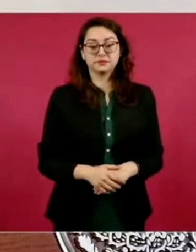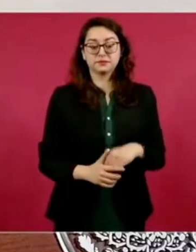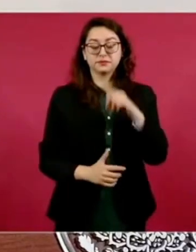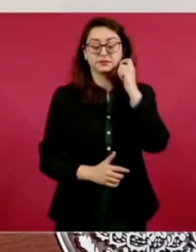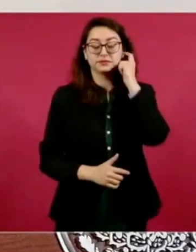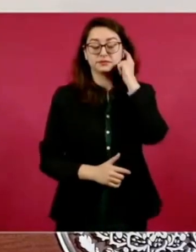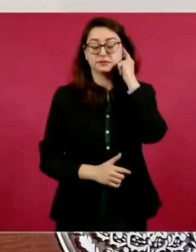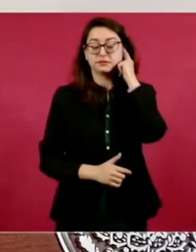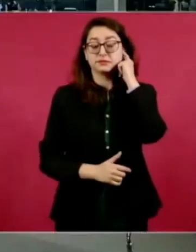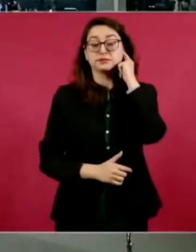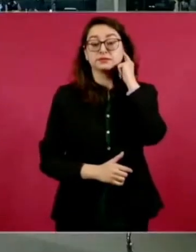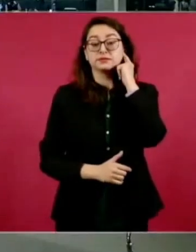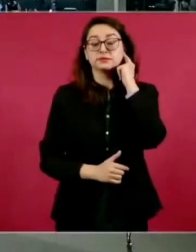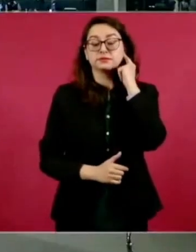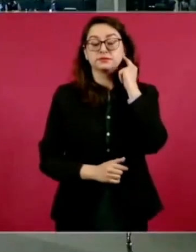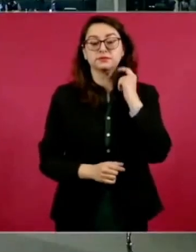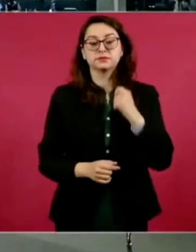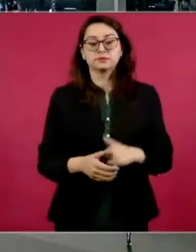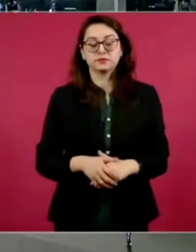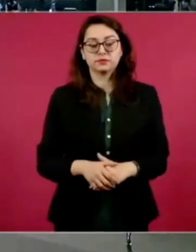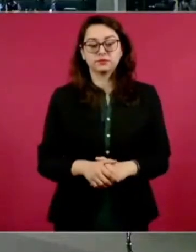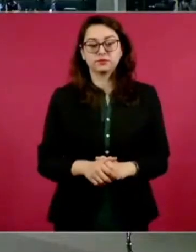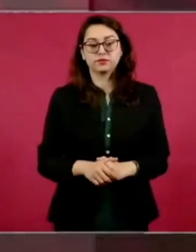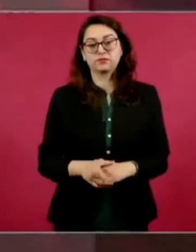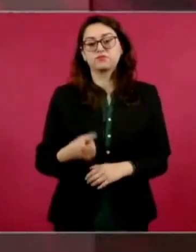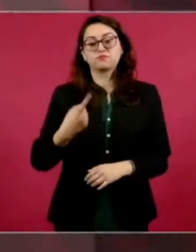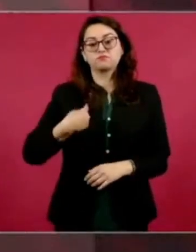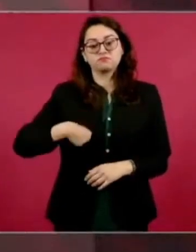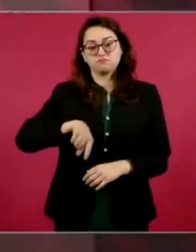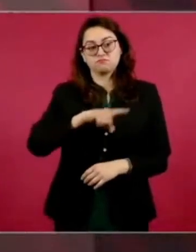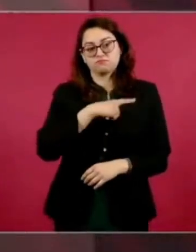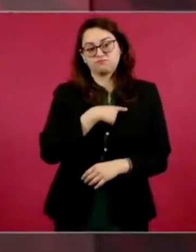Entonces, pensamos distinto.